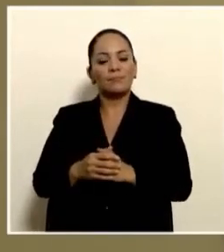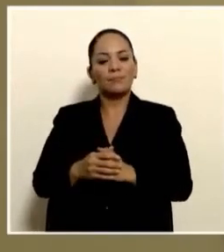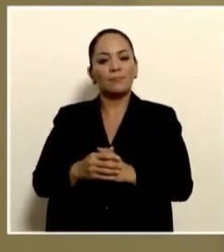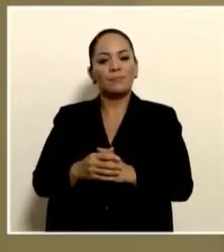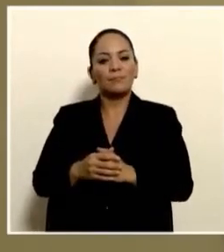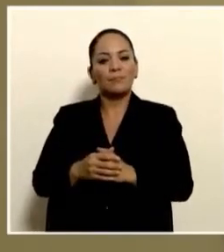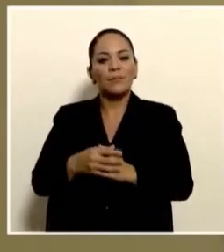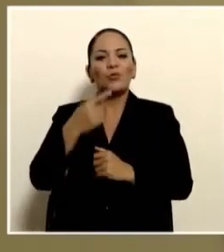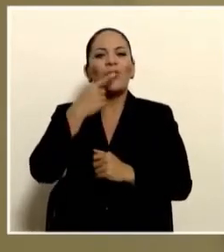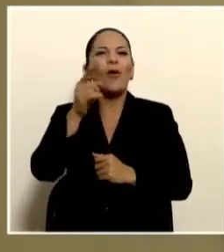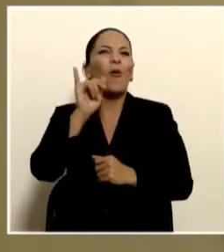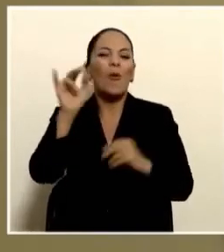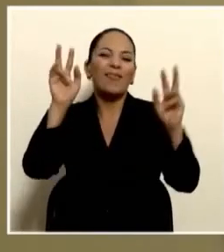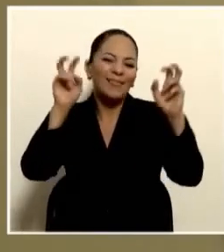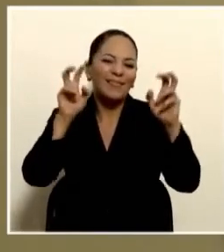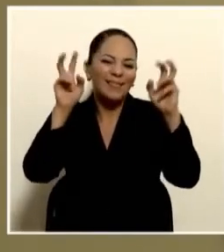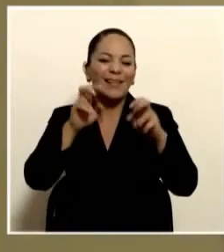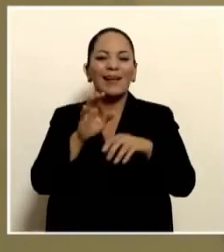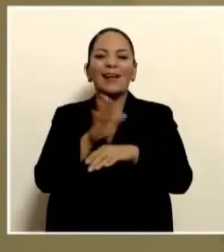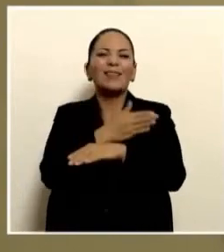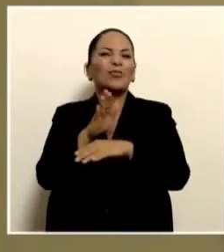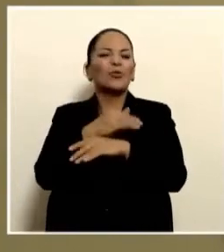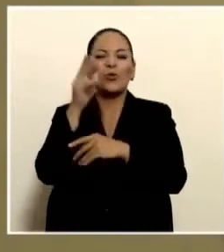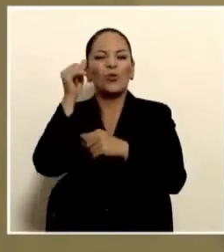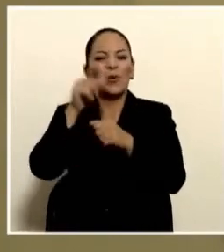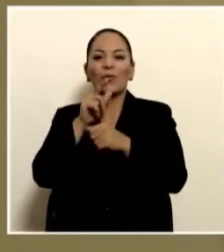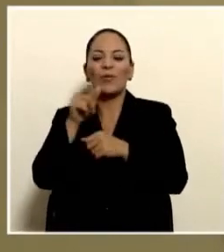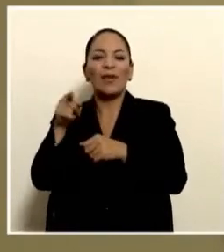aquella canción, yo no sé cuál era el cantante, se acabó.